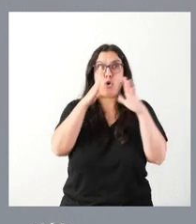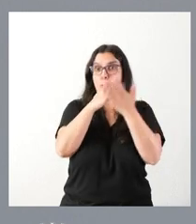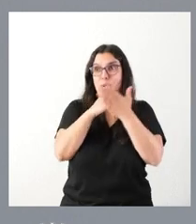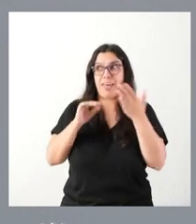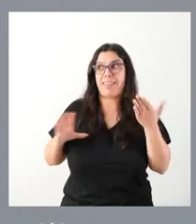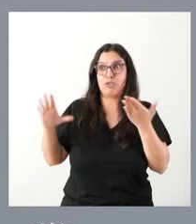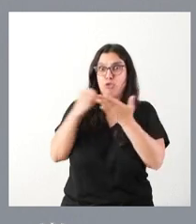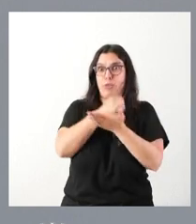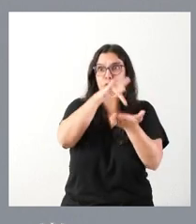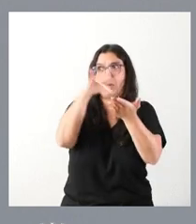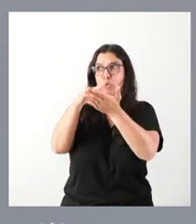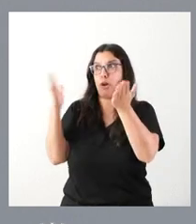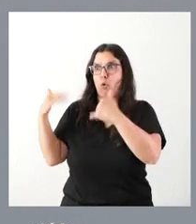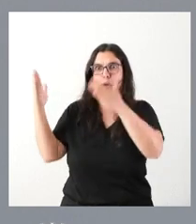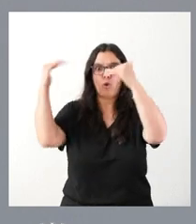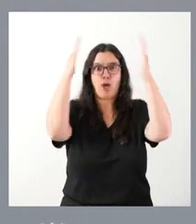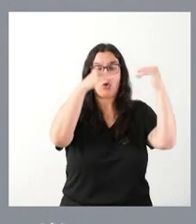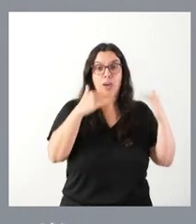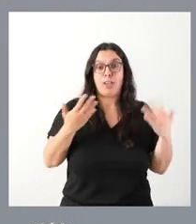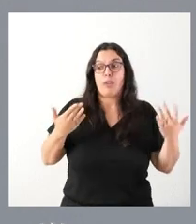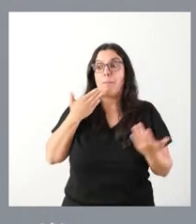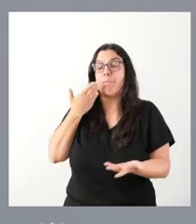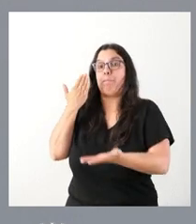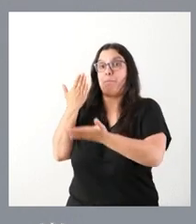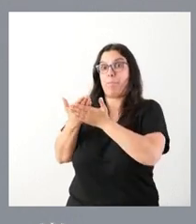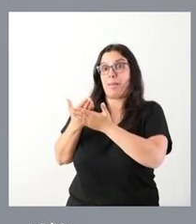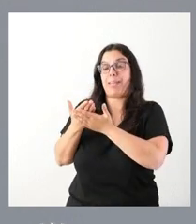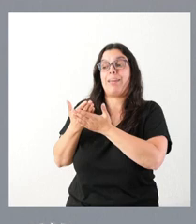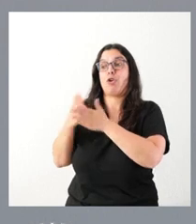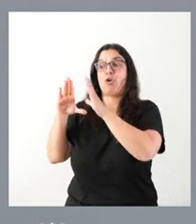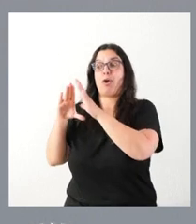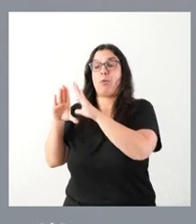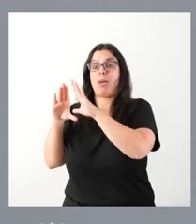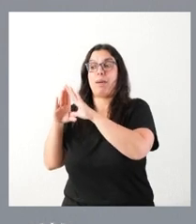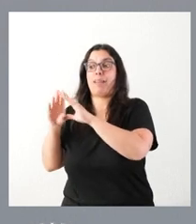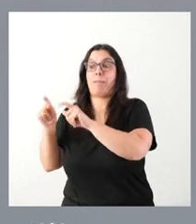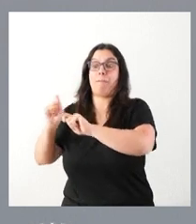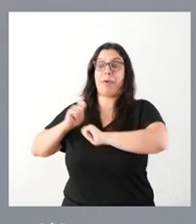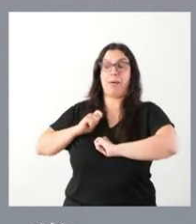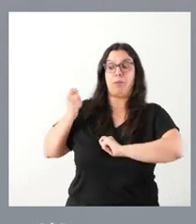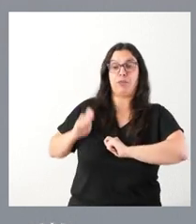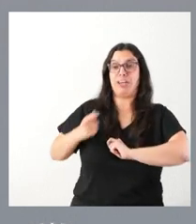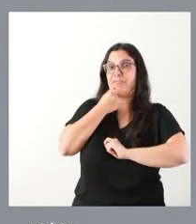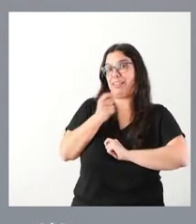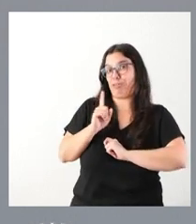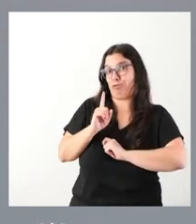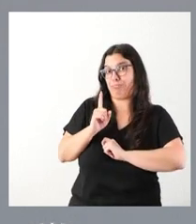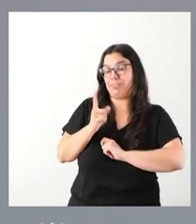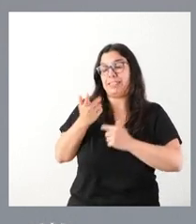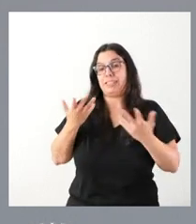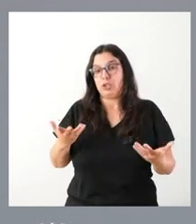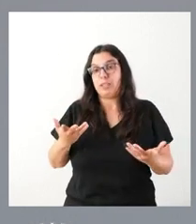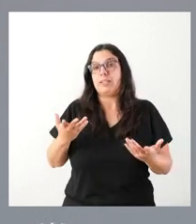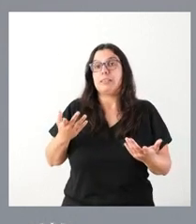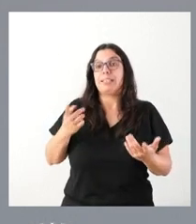y no es sencillo que unas comunidades nos prestemos a otras. Por eso, además de intentarlo, lo que hemos venido es